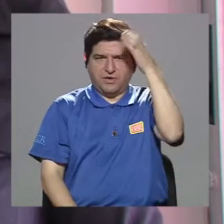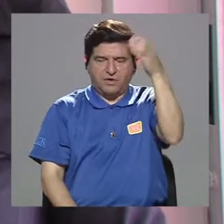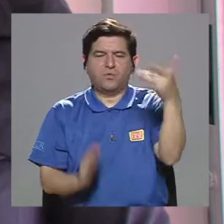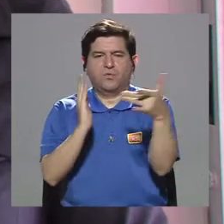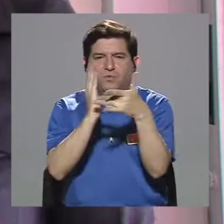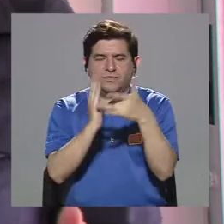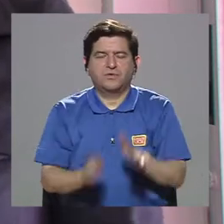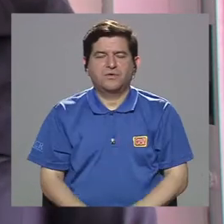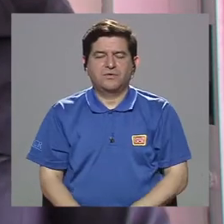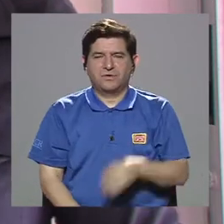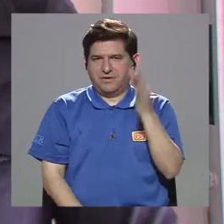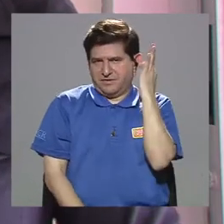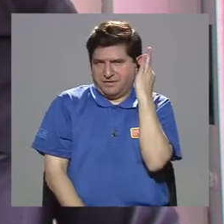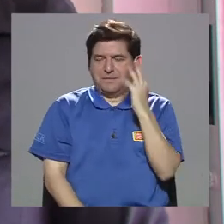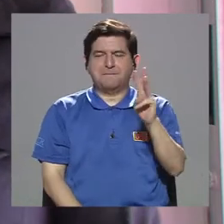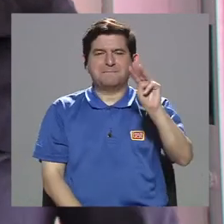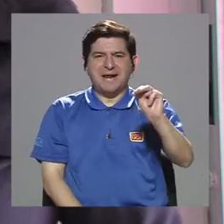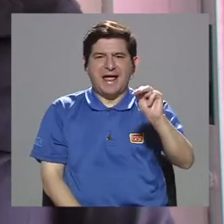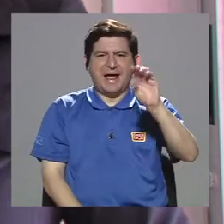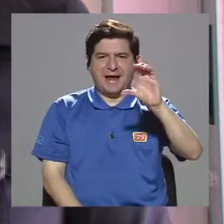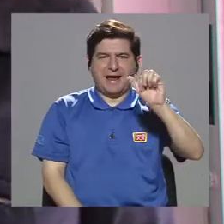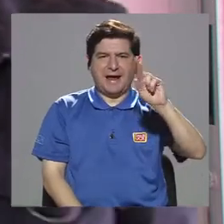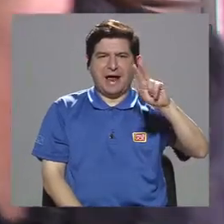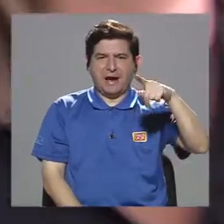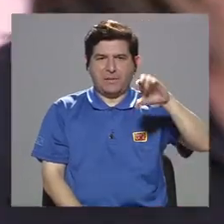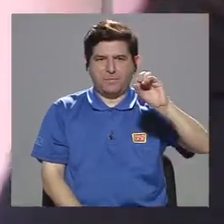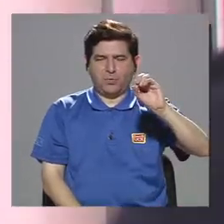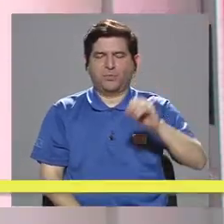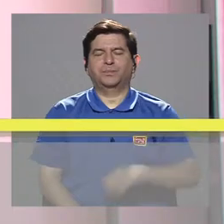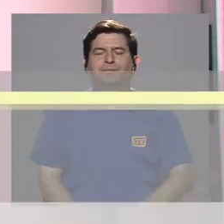Cultura Tecnológica, la señorita Mariam Carpio. Veamos.